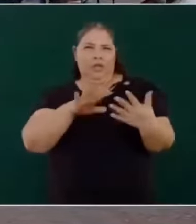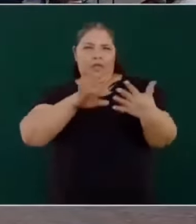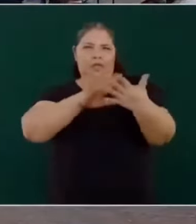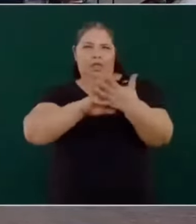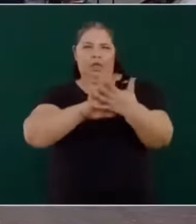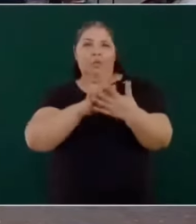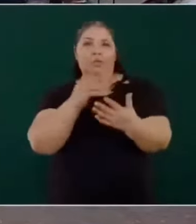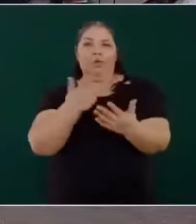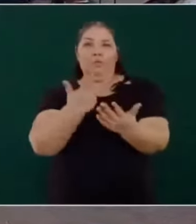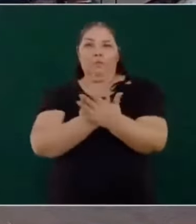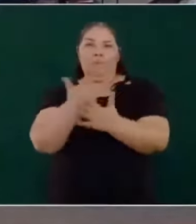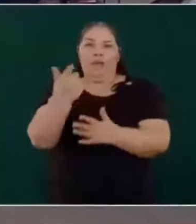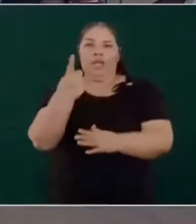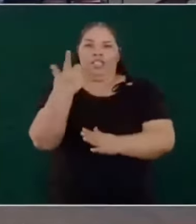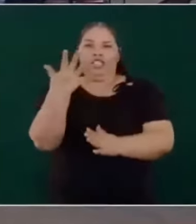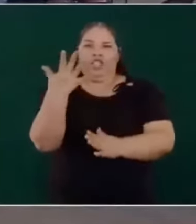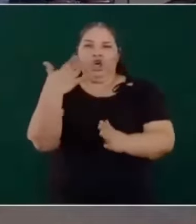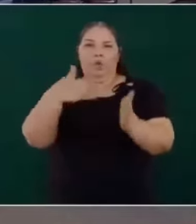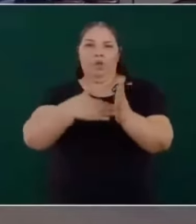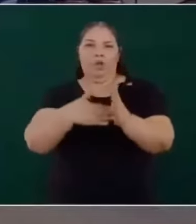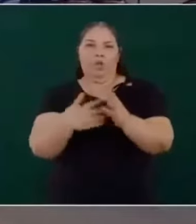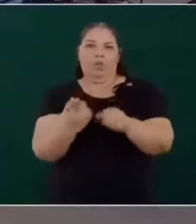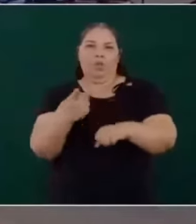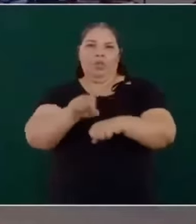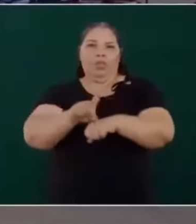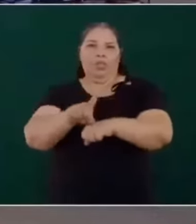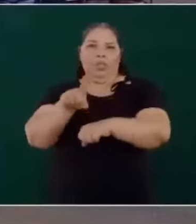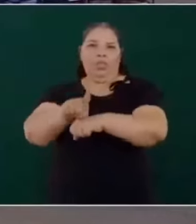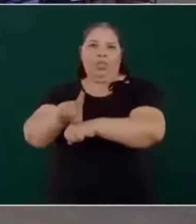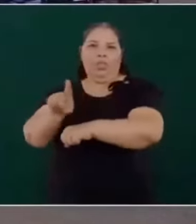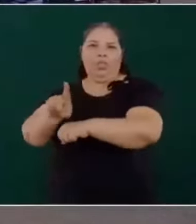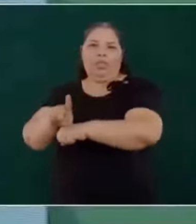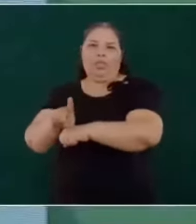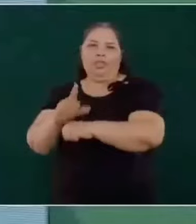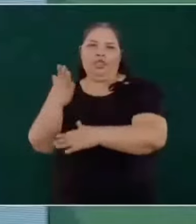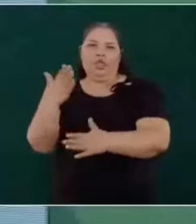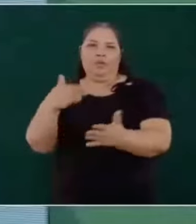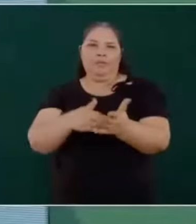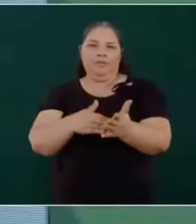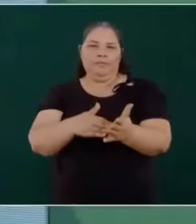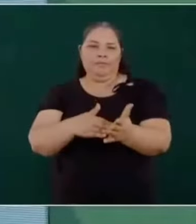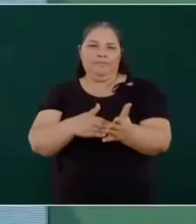mil pesos diarios por persona.